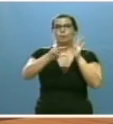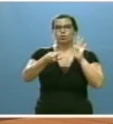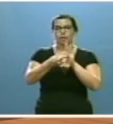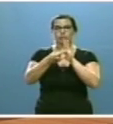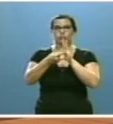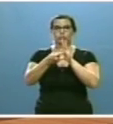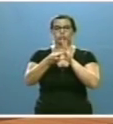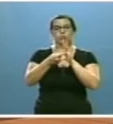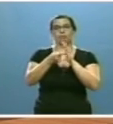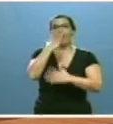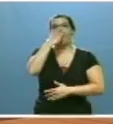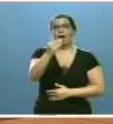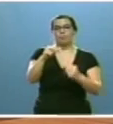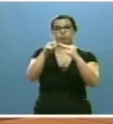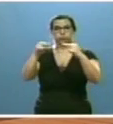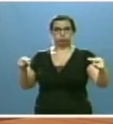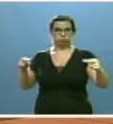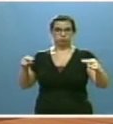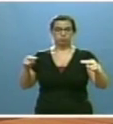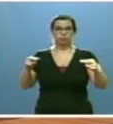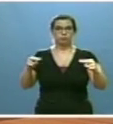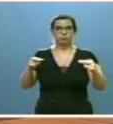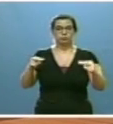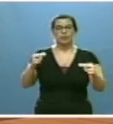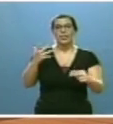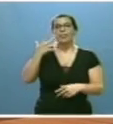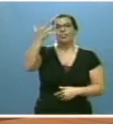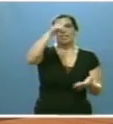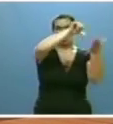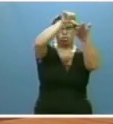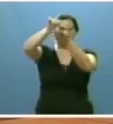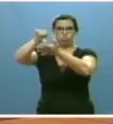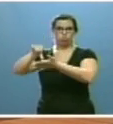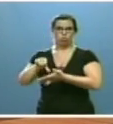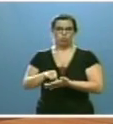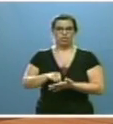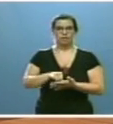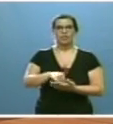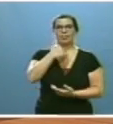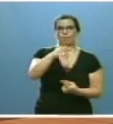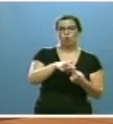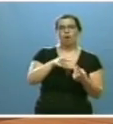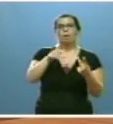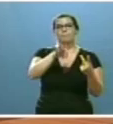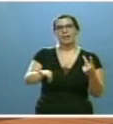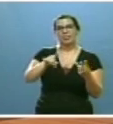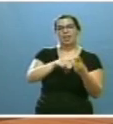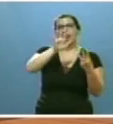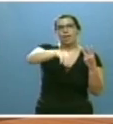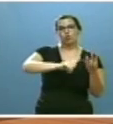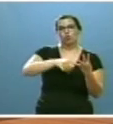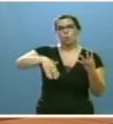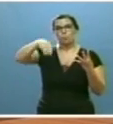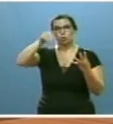la conexión a la red de alta velocidad ferroviaria de otras cinco capitales de provincia, Zamora, Palencia, León, Burgos y